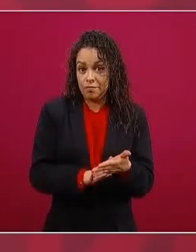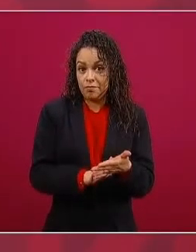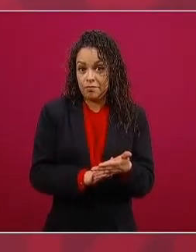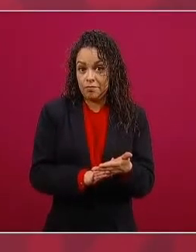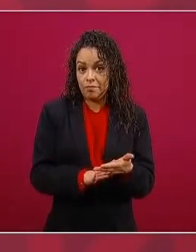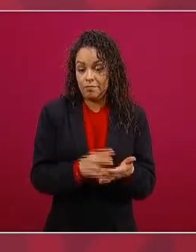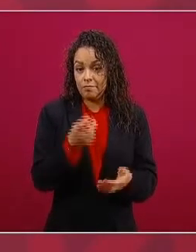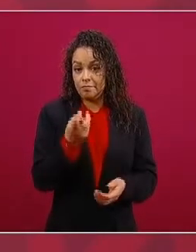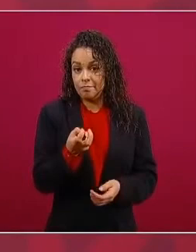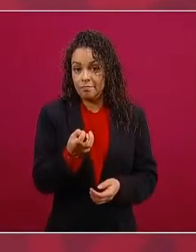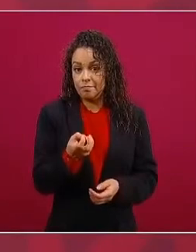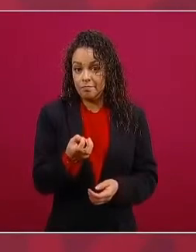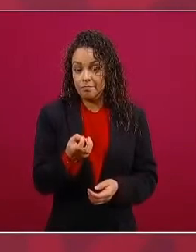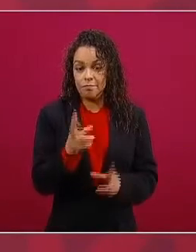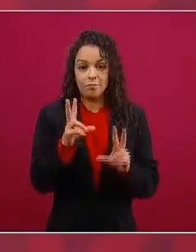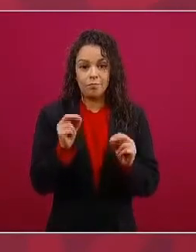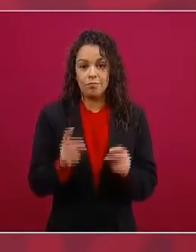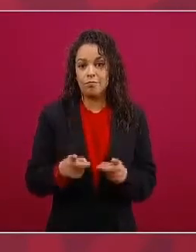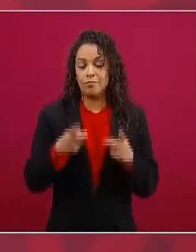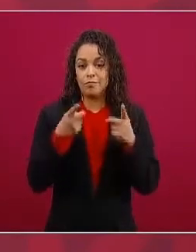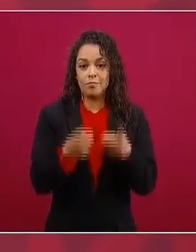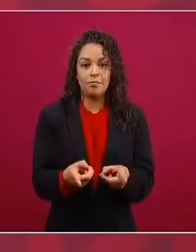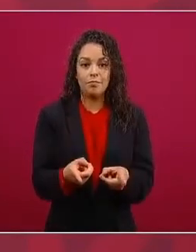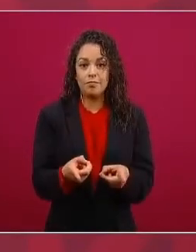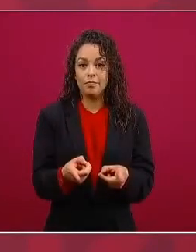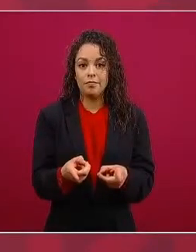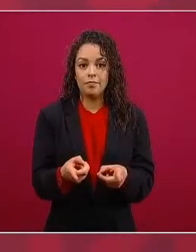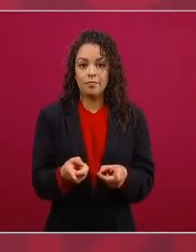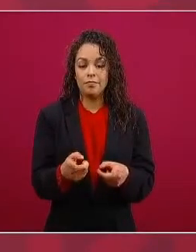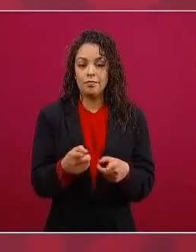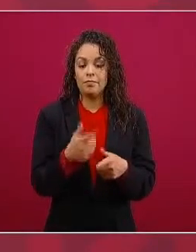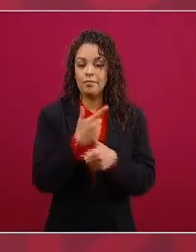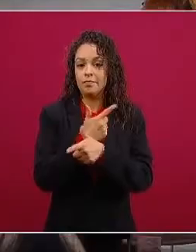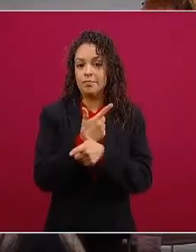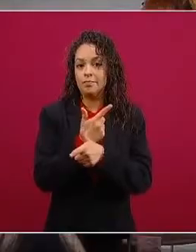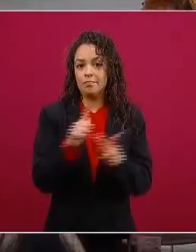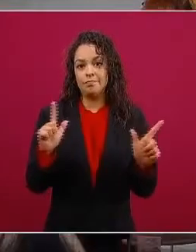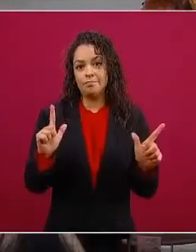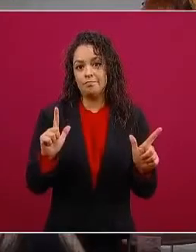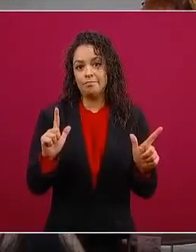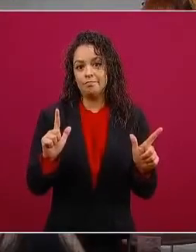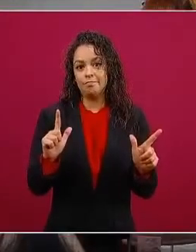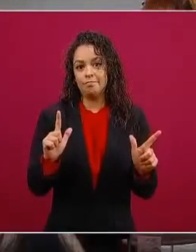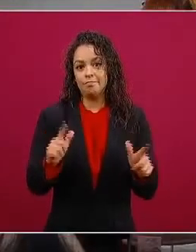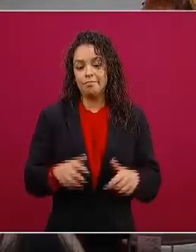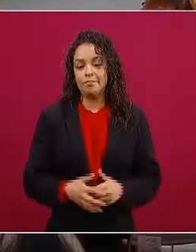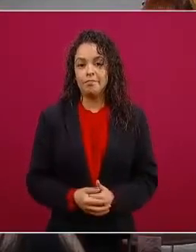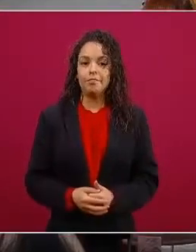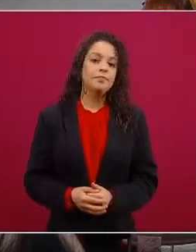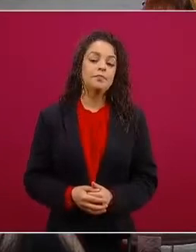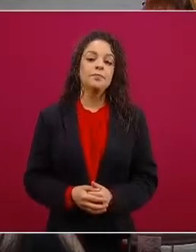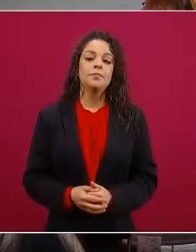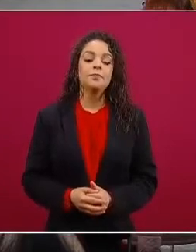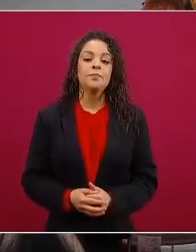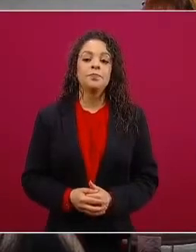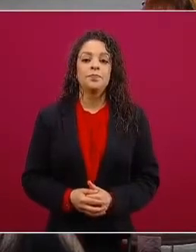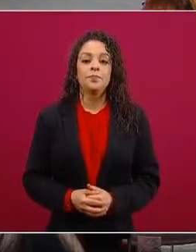por el que no le dieron la libertad entonces cuando uno